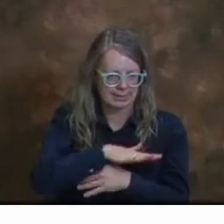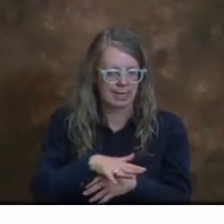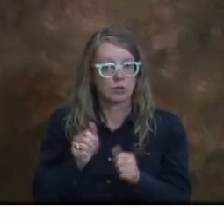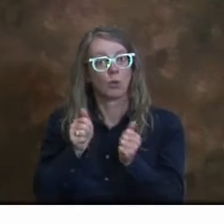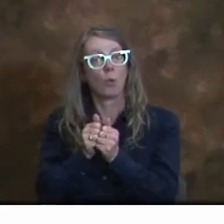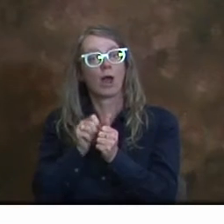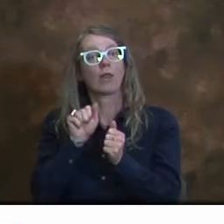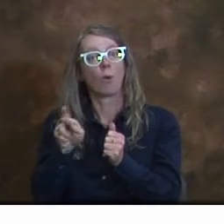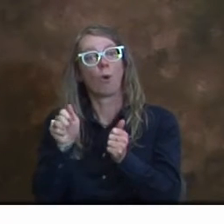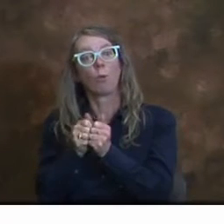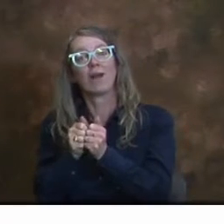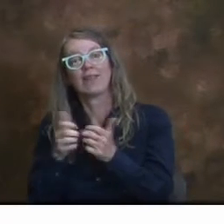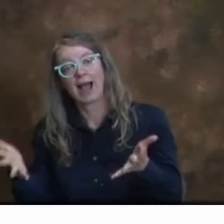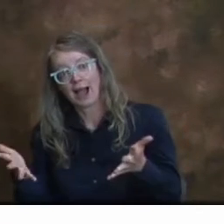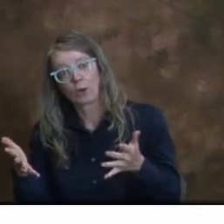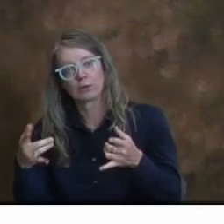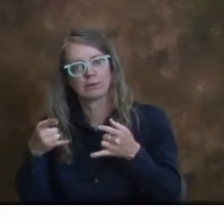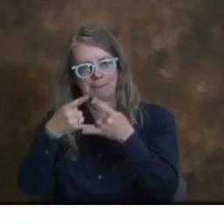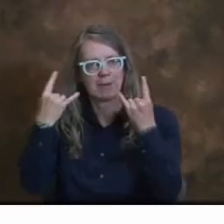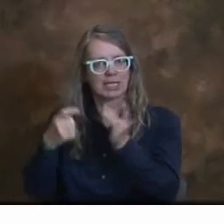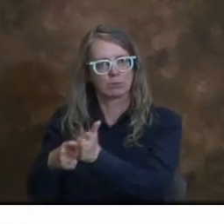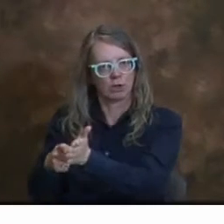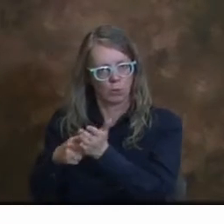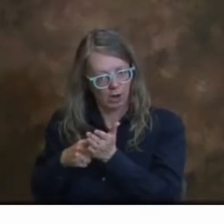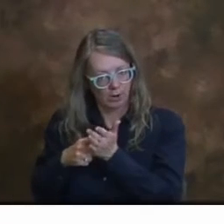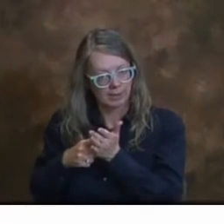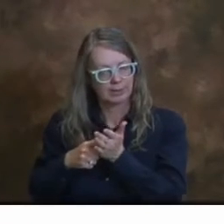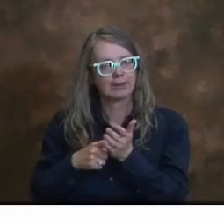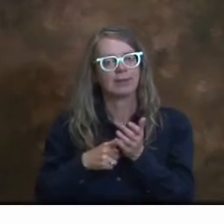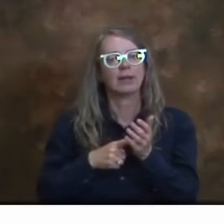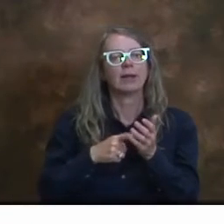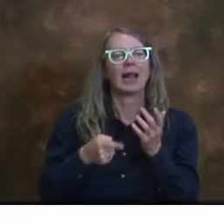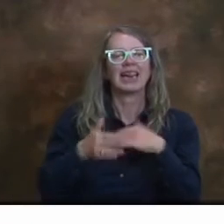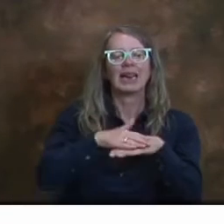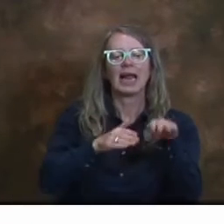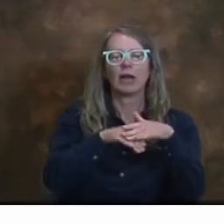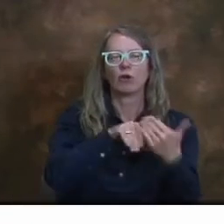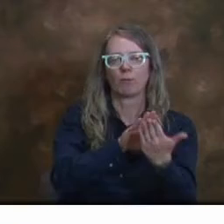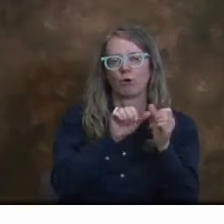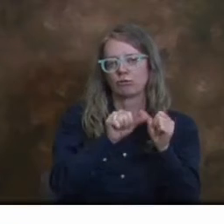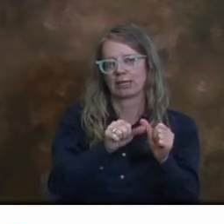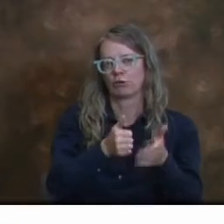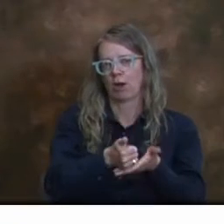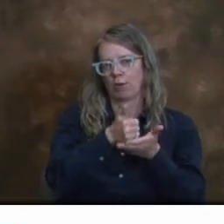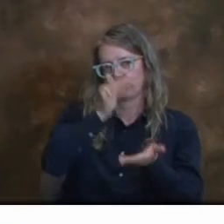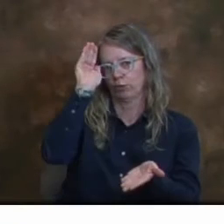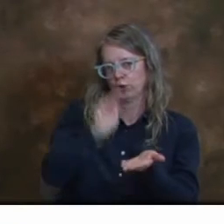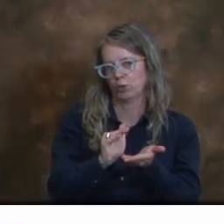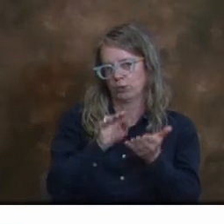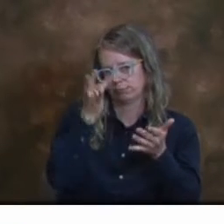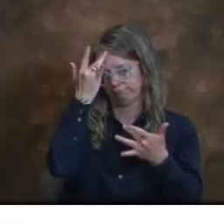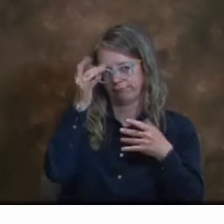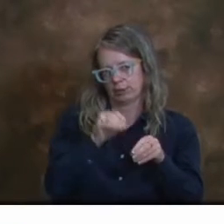No importa si hay recomendaciones de llevar estas mascarillas o no. Esta es nuestra recomendación.